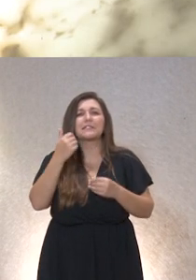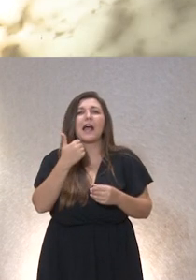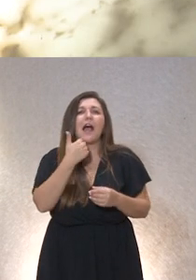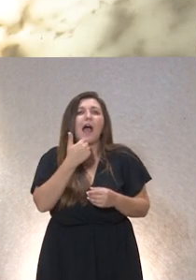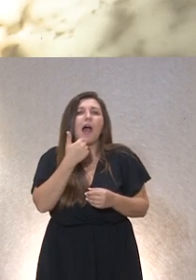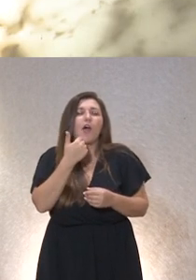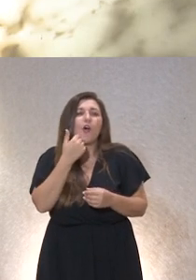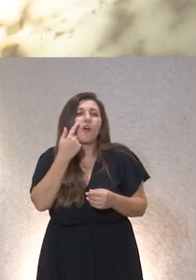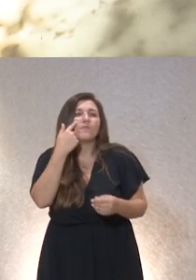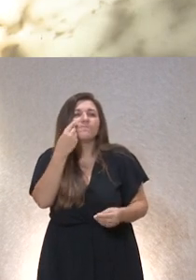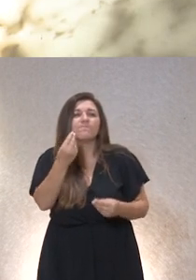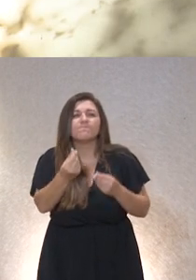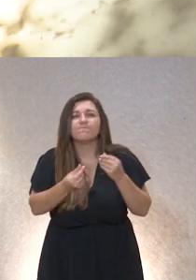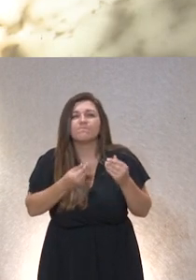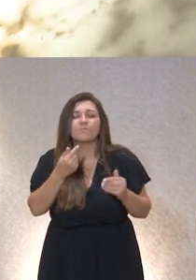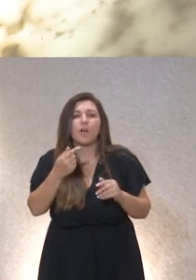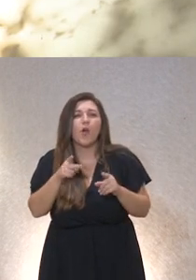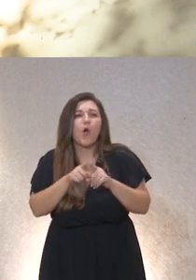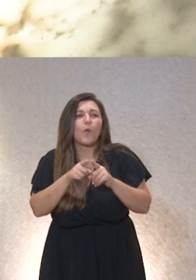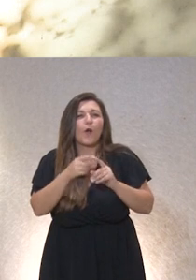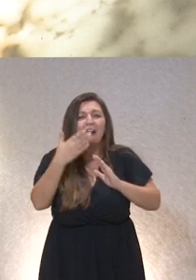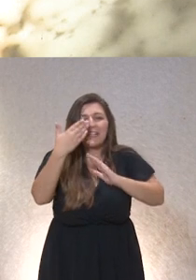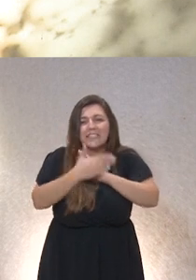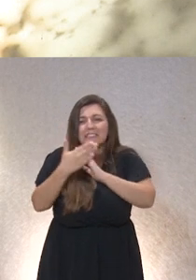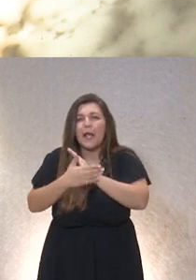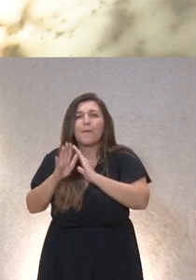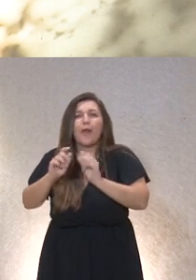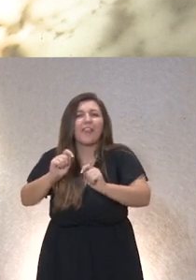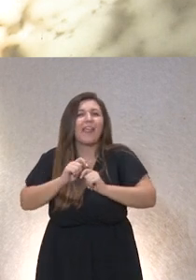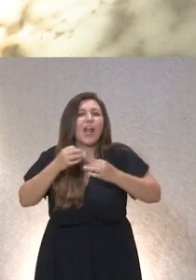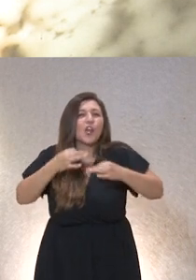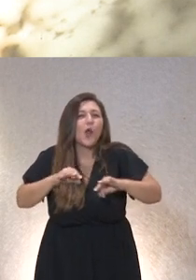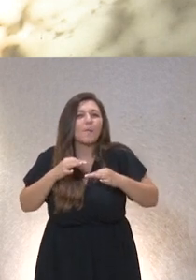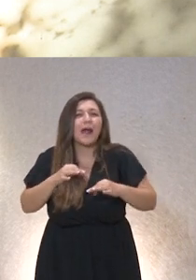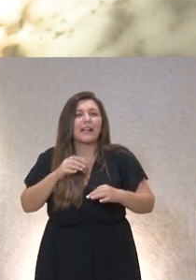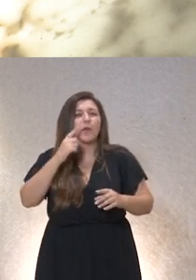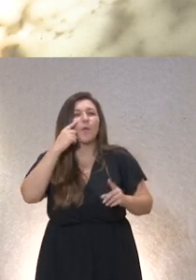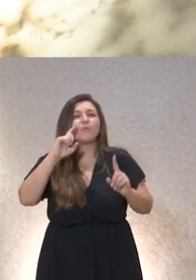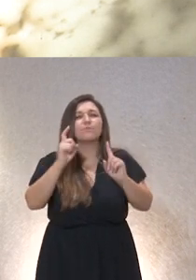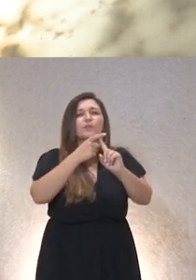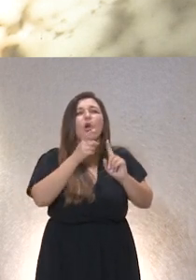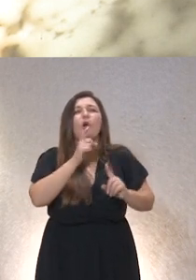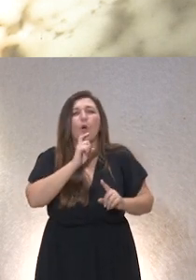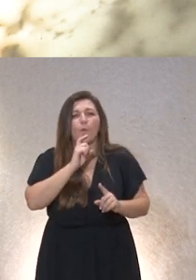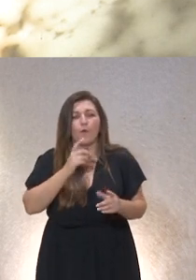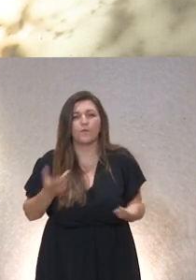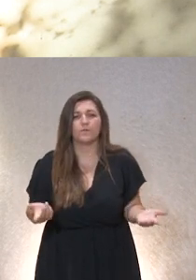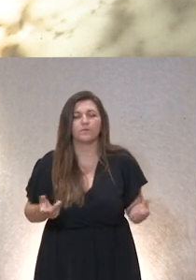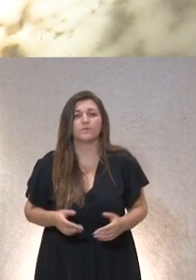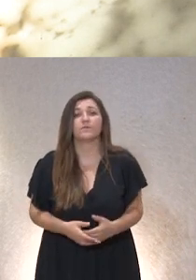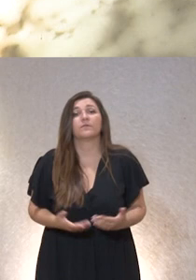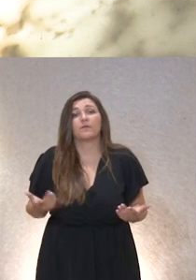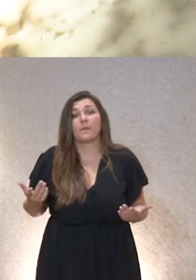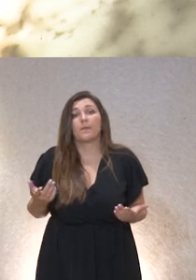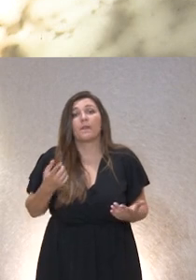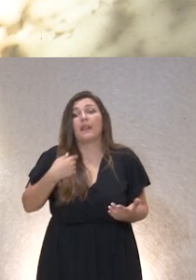que se están haciendo que restringen pero que están normalizadas Claro el problema y ya y repito que somos